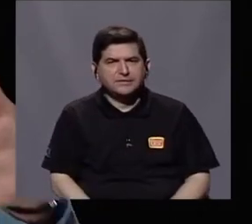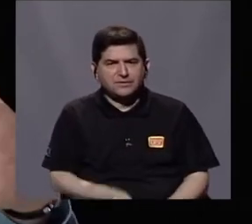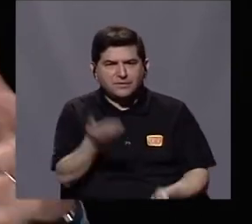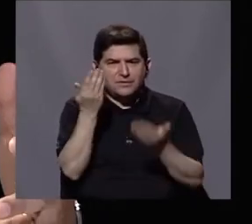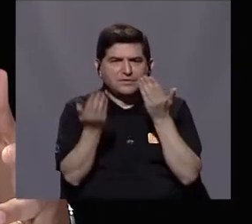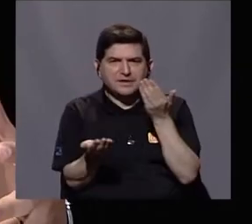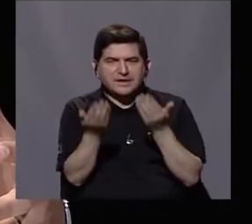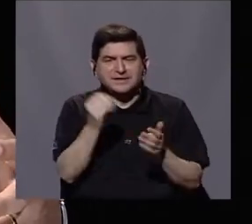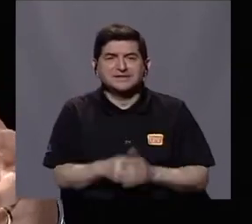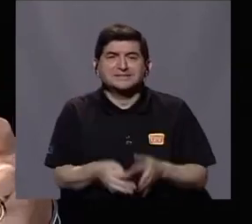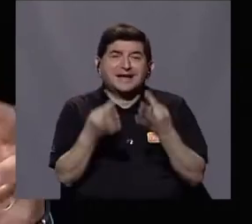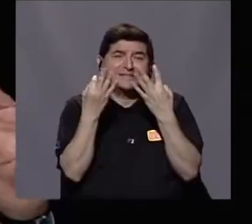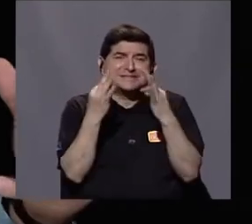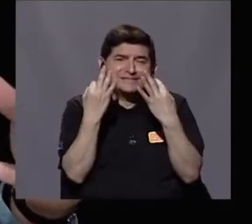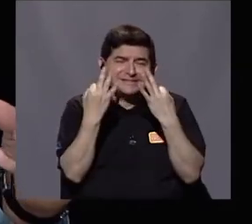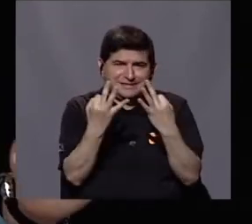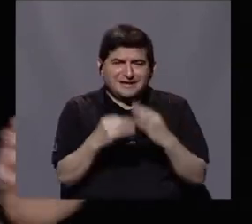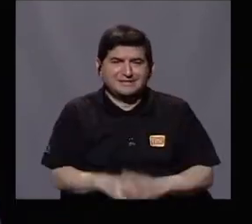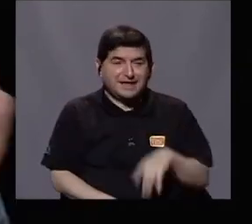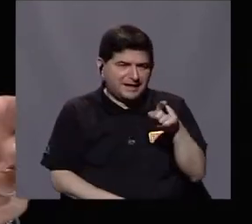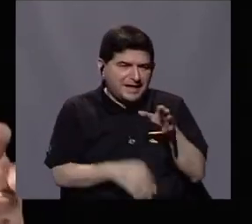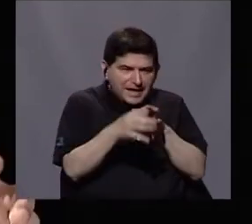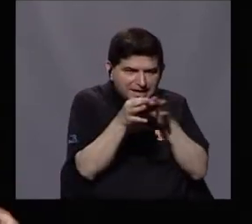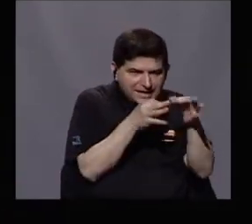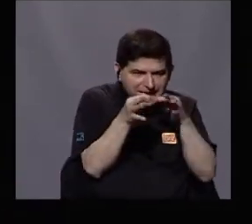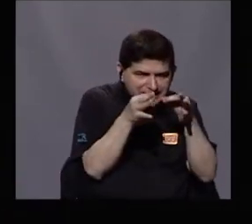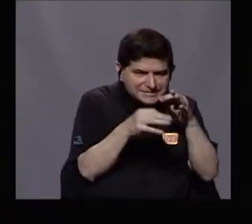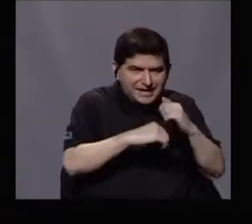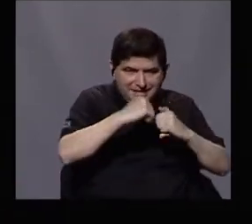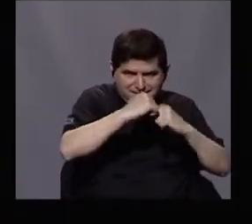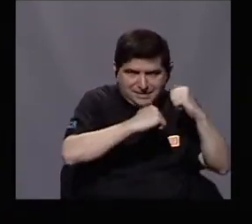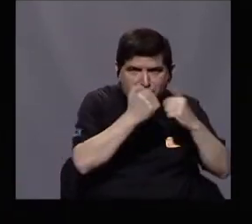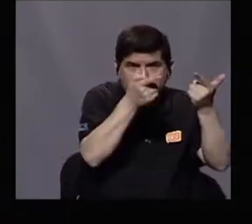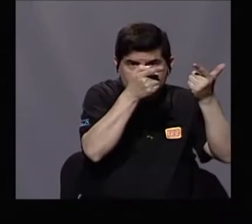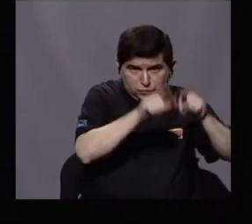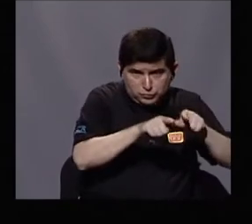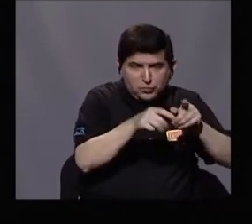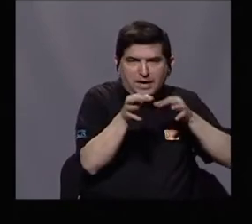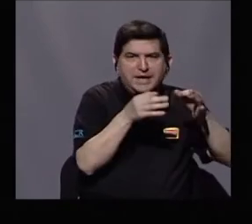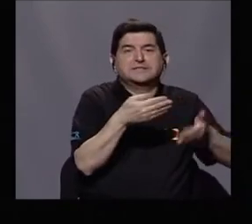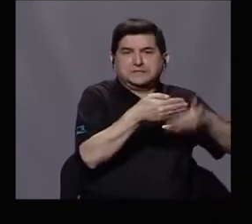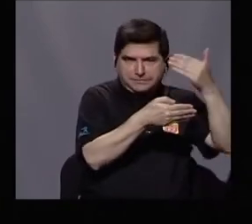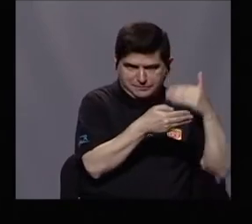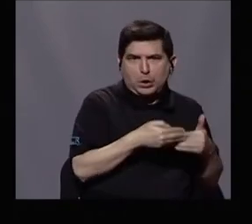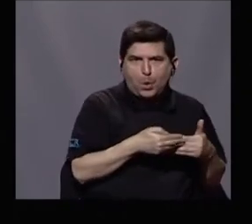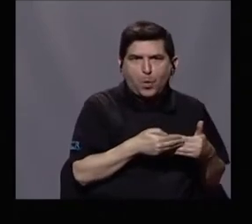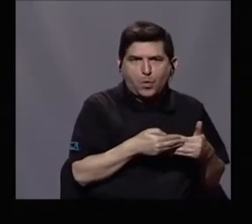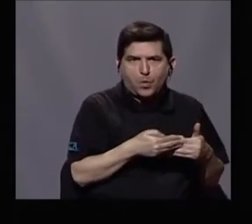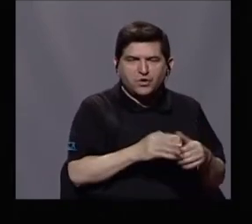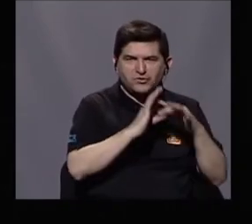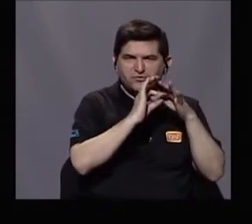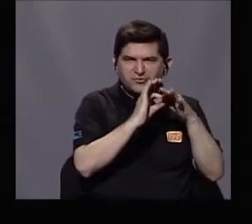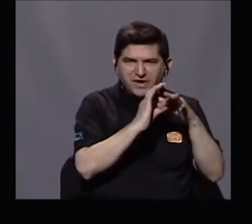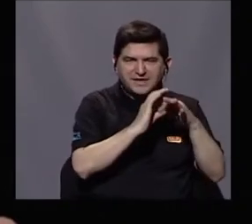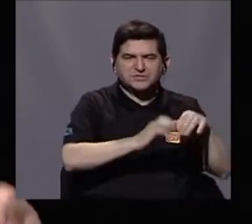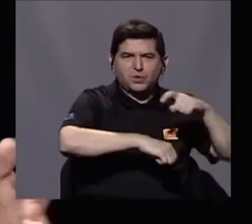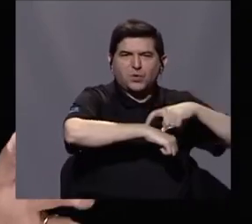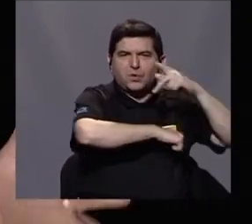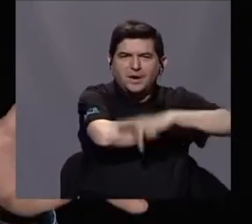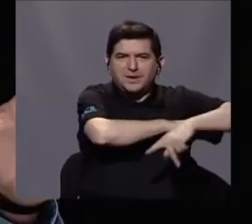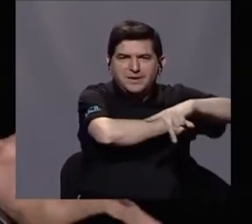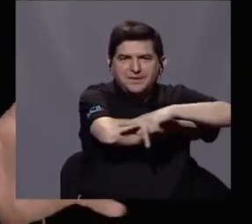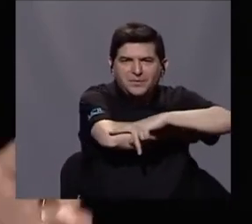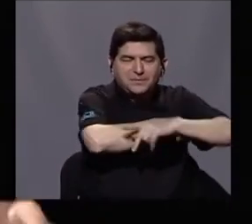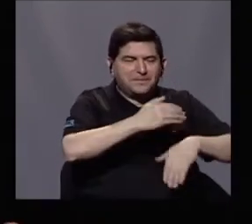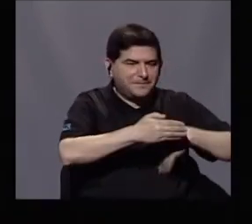ánimo de tratar de trasladar esas explicaciones en las estructuras, que usted detallaba ahora, que obedece mucho a un momento país que se